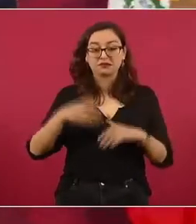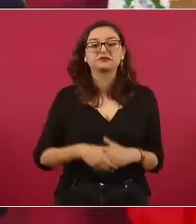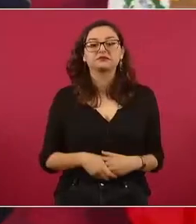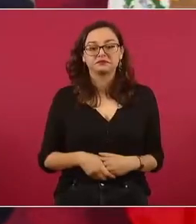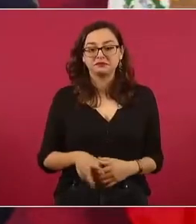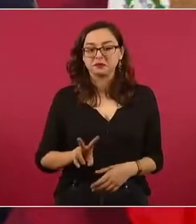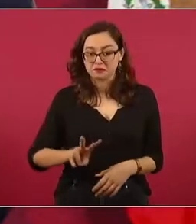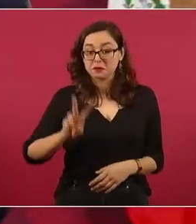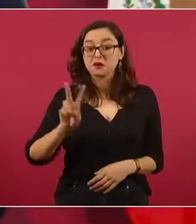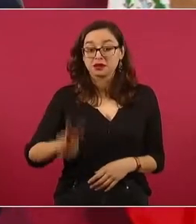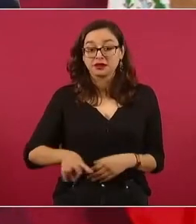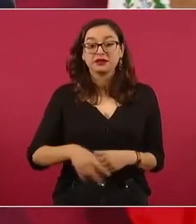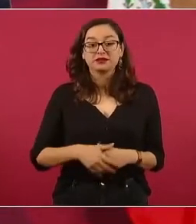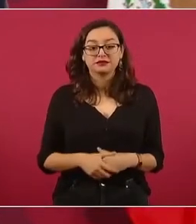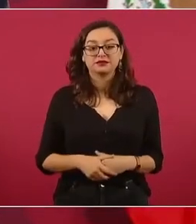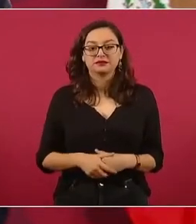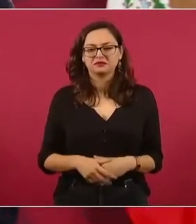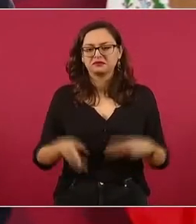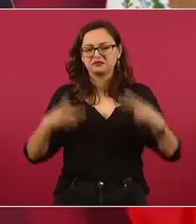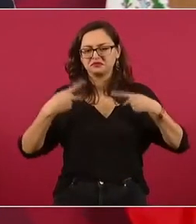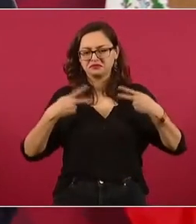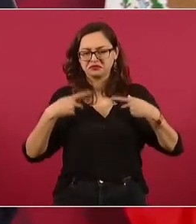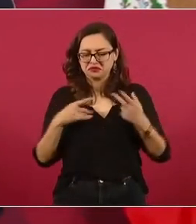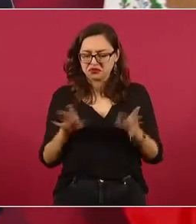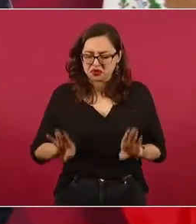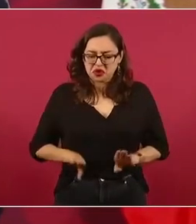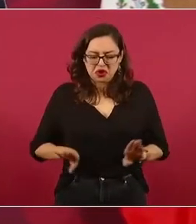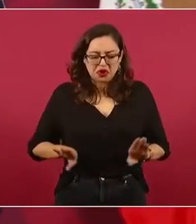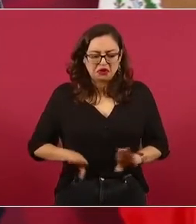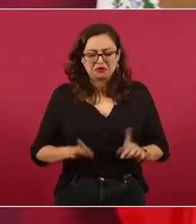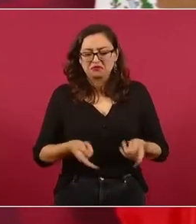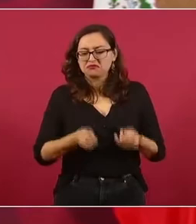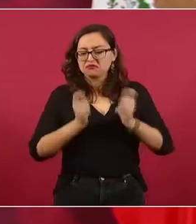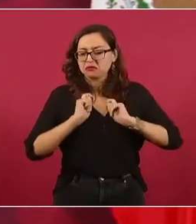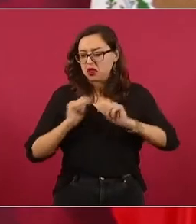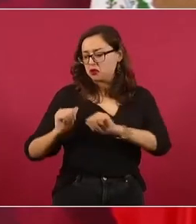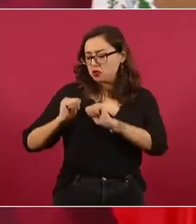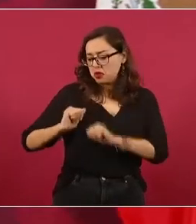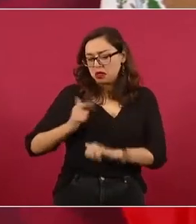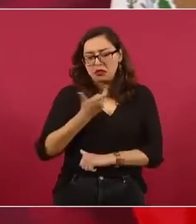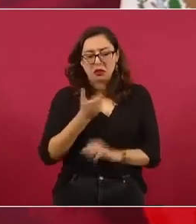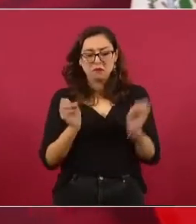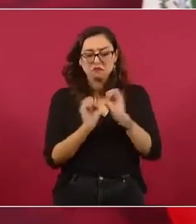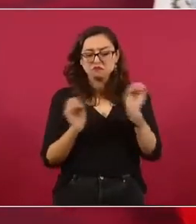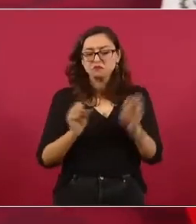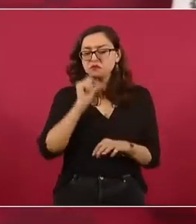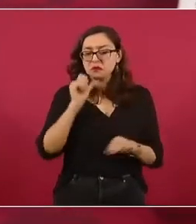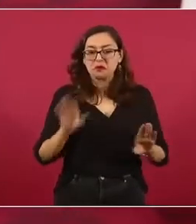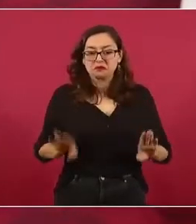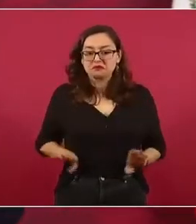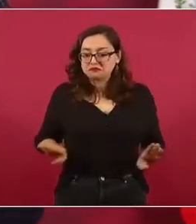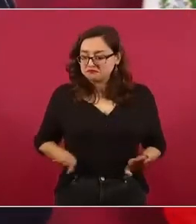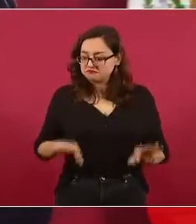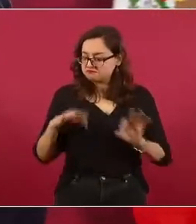de tener el cargo, el poder. Y una vez que tiene el poder